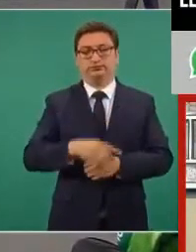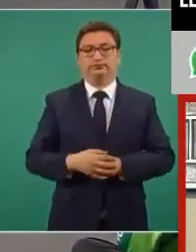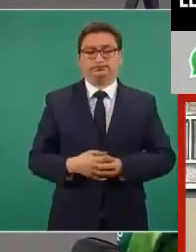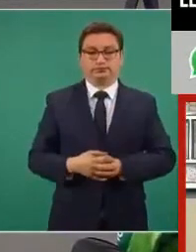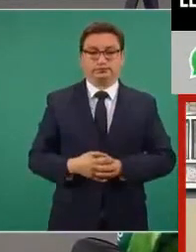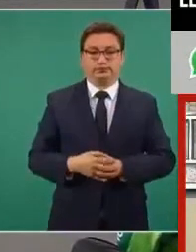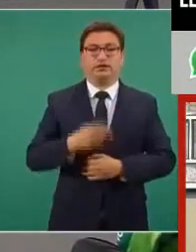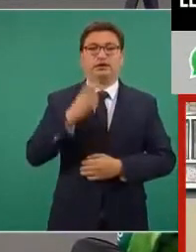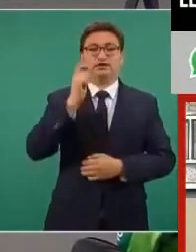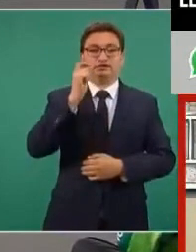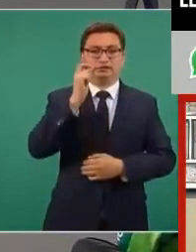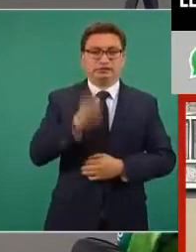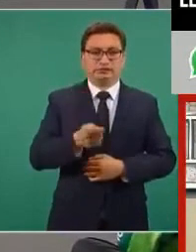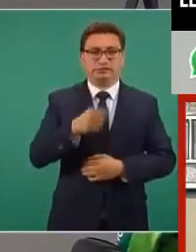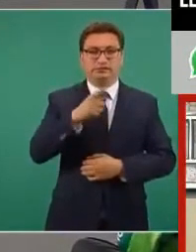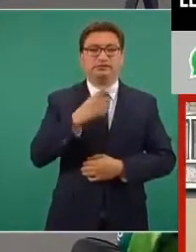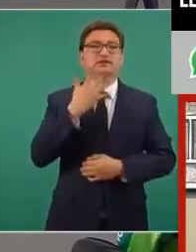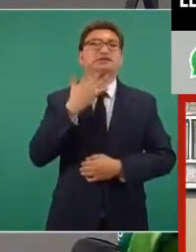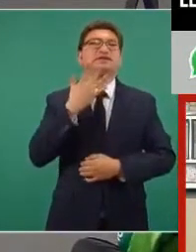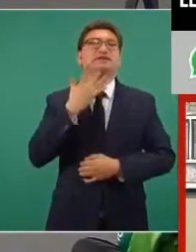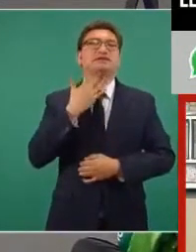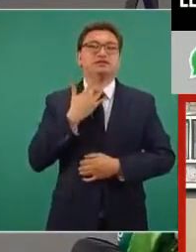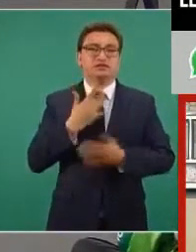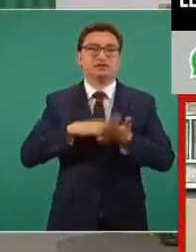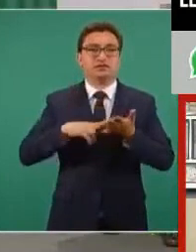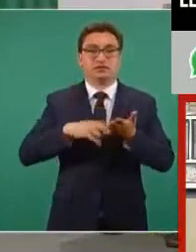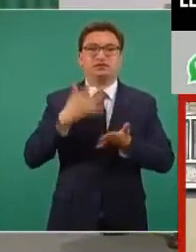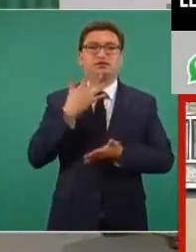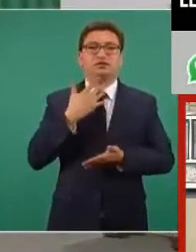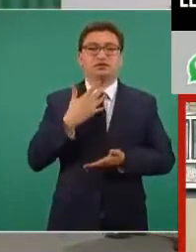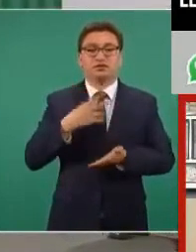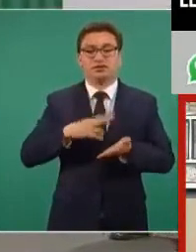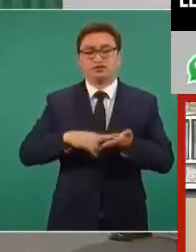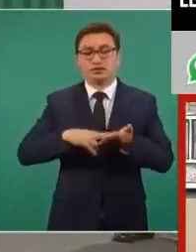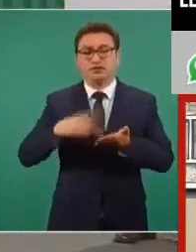Eso es gasolina y esto es diésel.